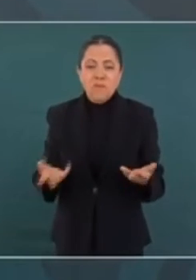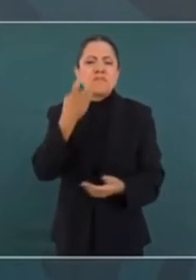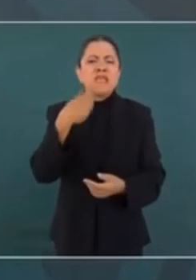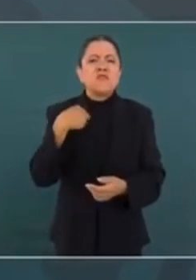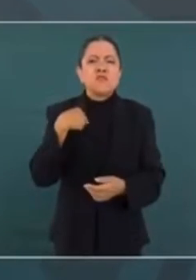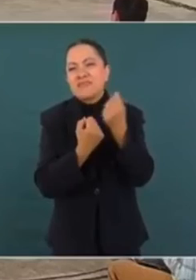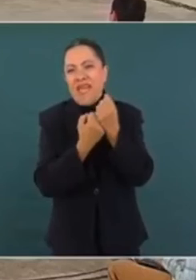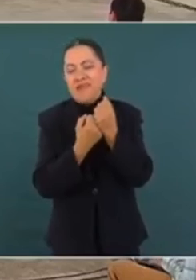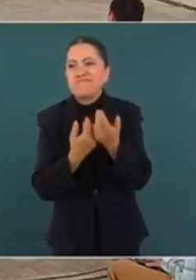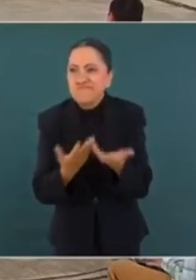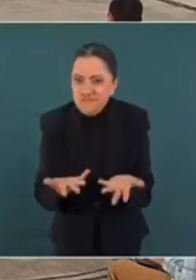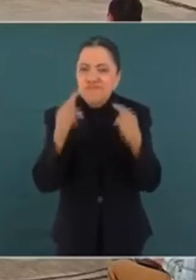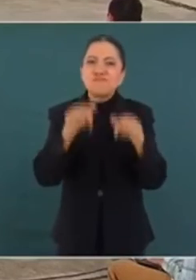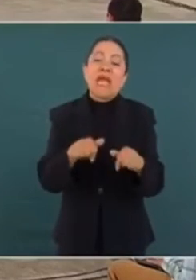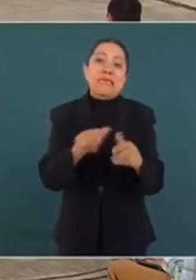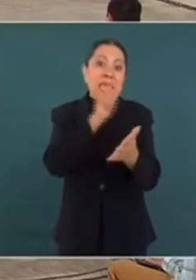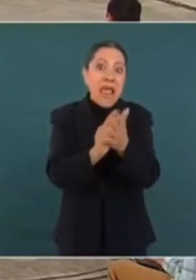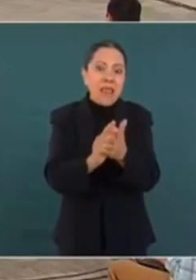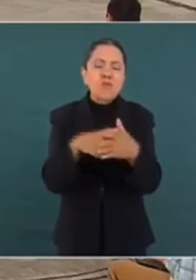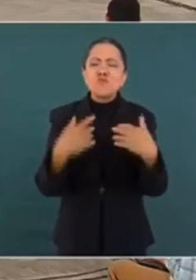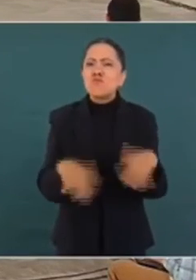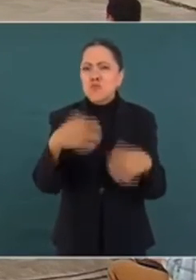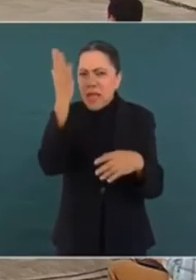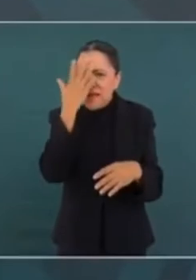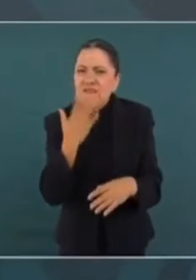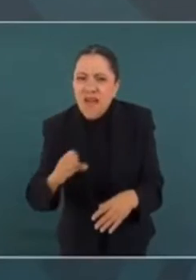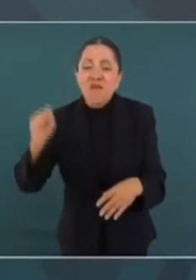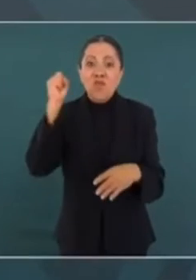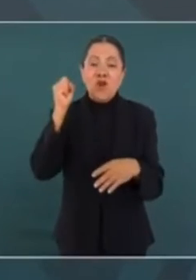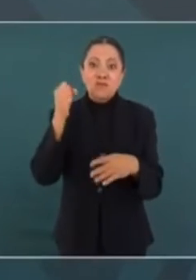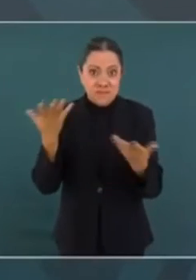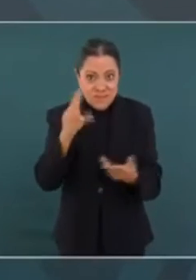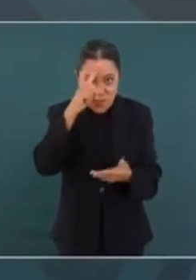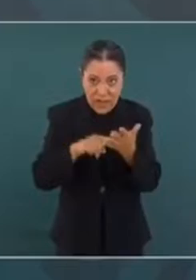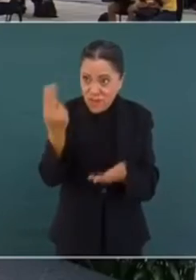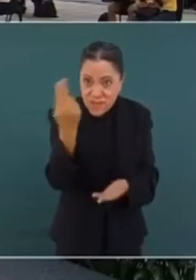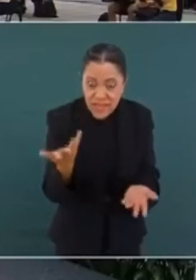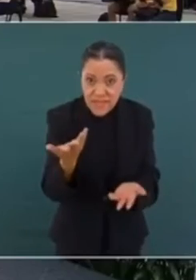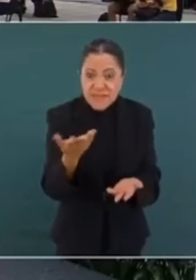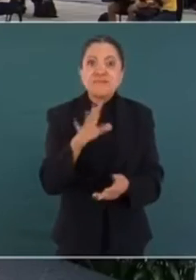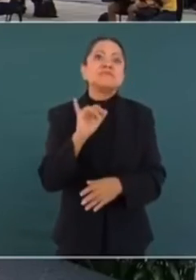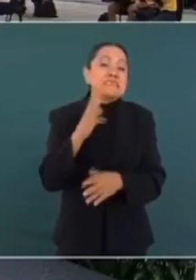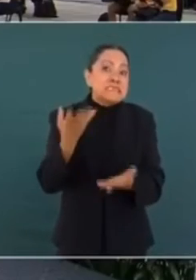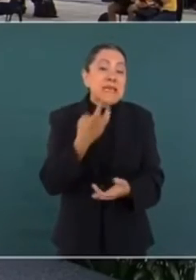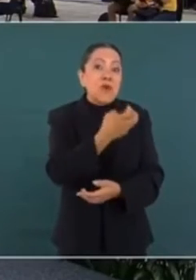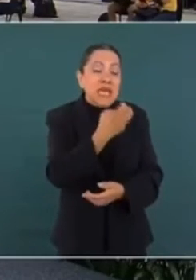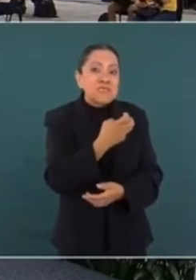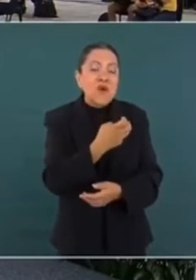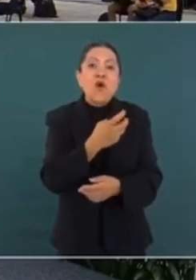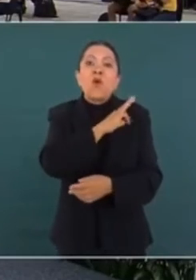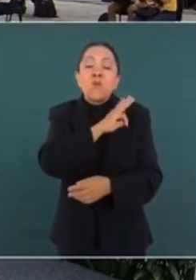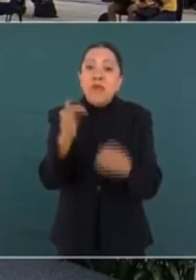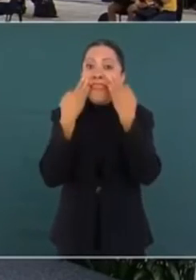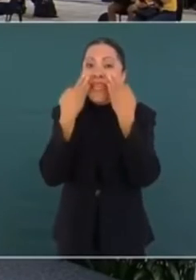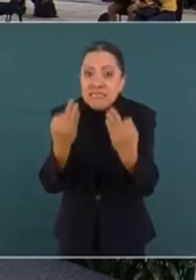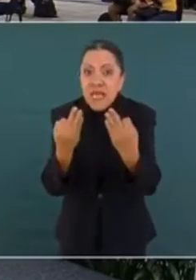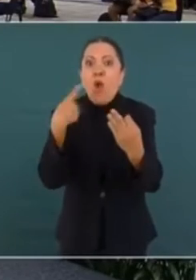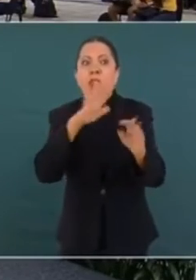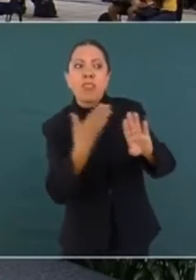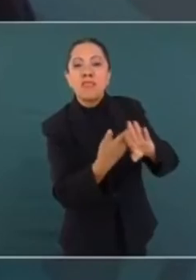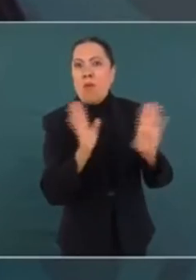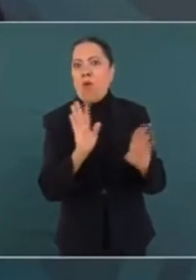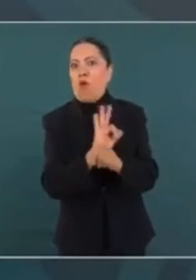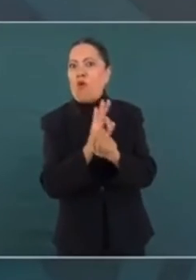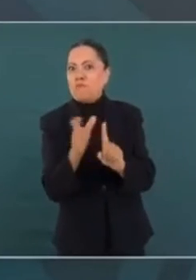De eso voy a hablar el día primero. Sería extraordinario. ¿No les parece a ustedes? Porque tiene que ver con la no repetición. La justicia